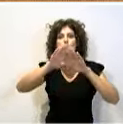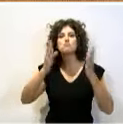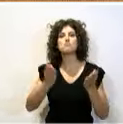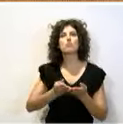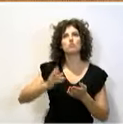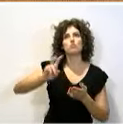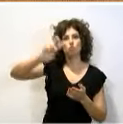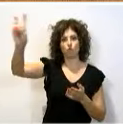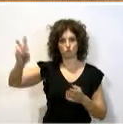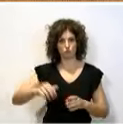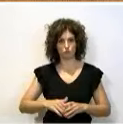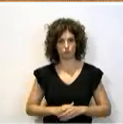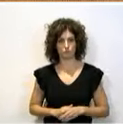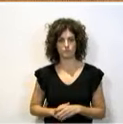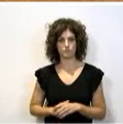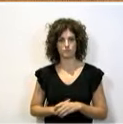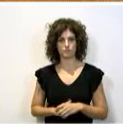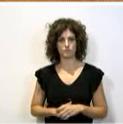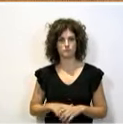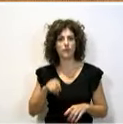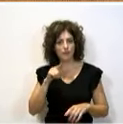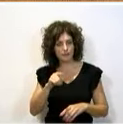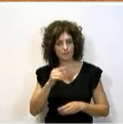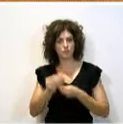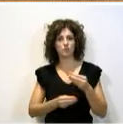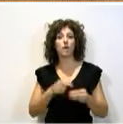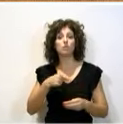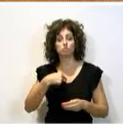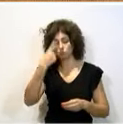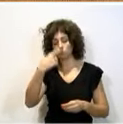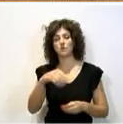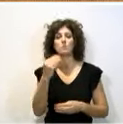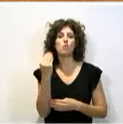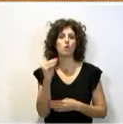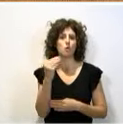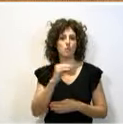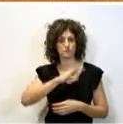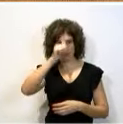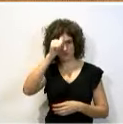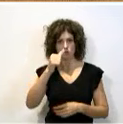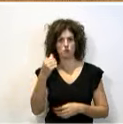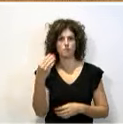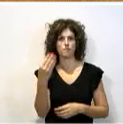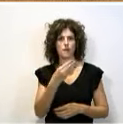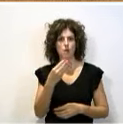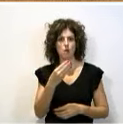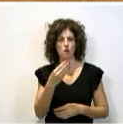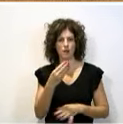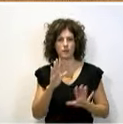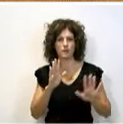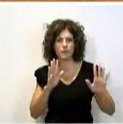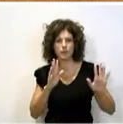que es hacerlo desde Marte. Yo ya sé que es muy joven, señor Bengoa, pero habrá leído, ¿verdad?